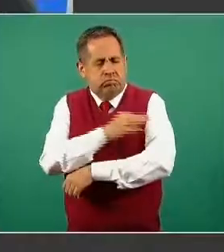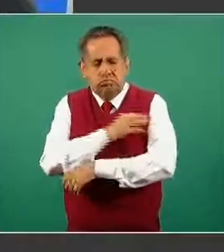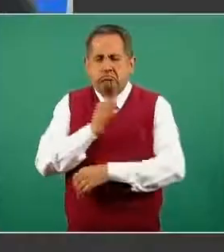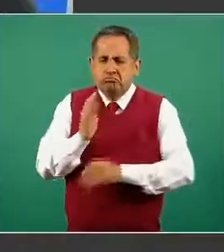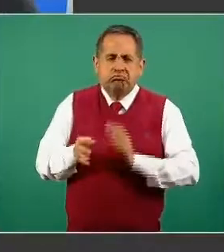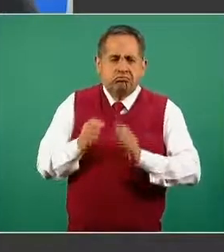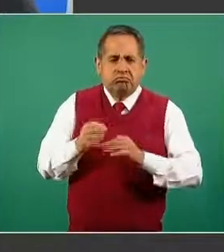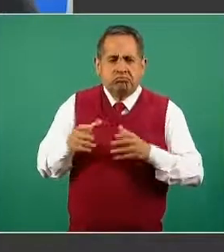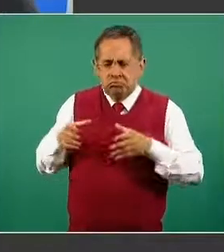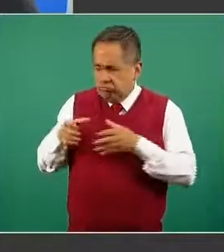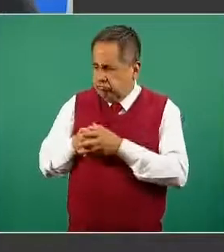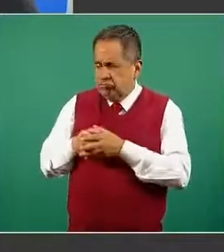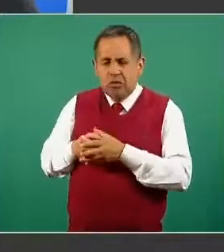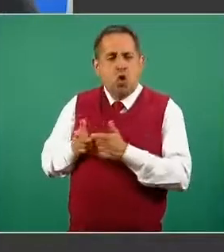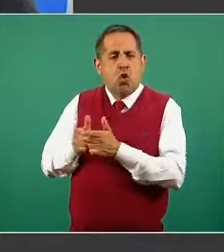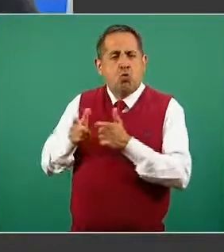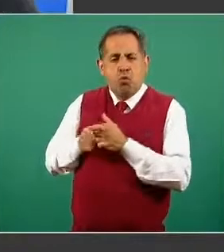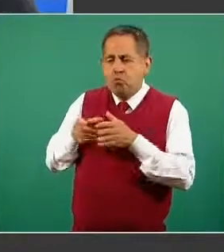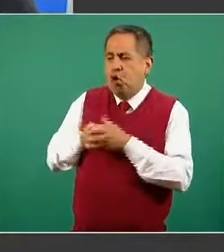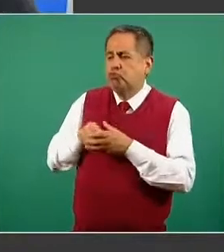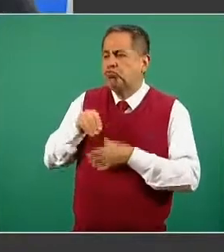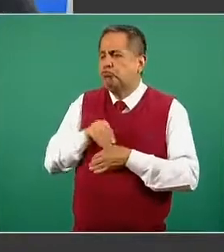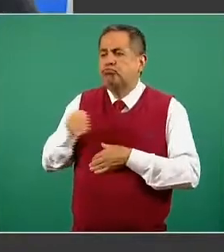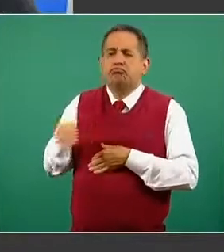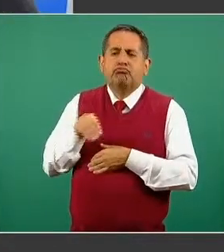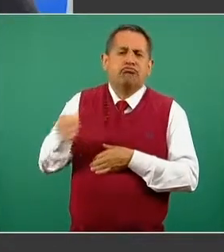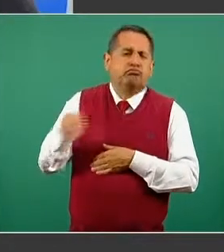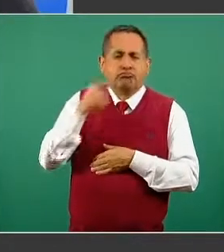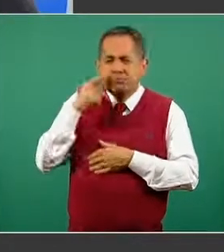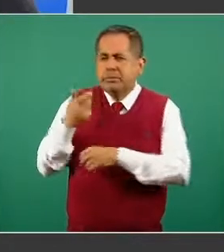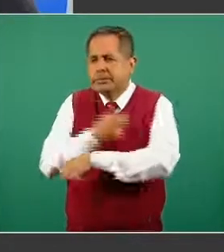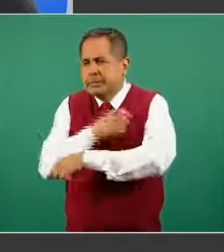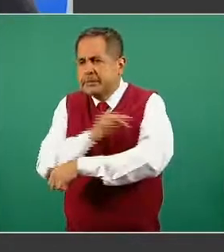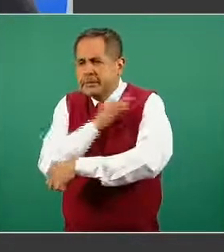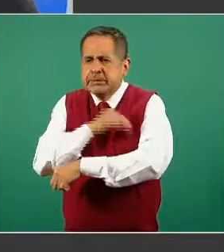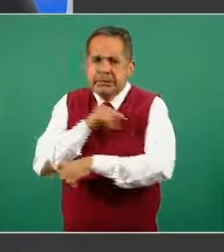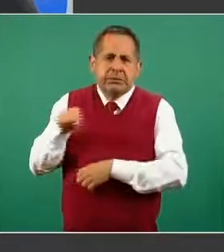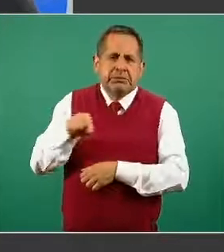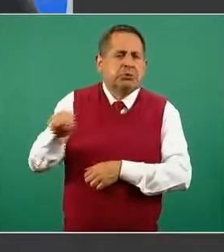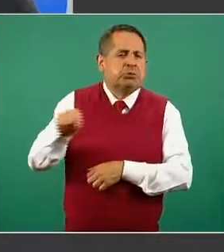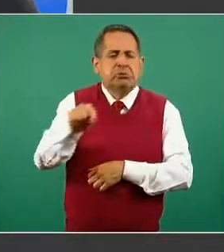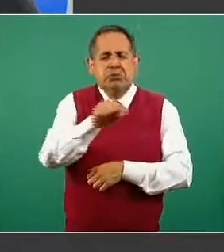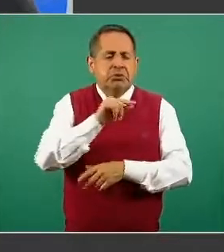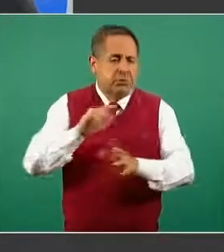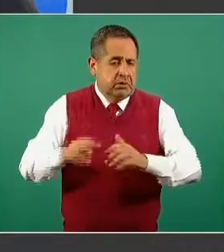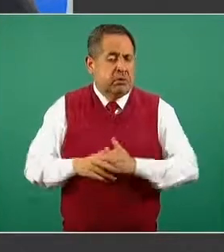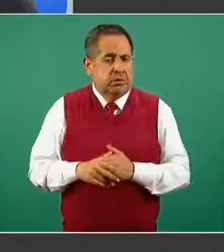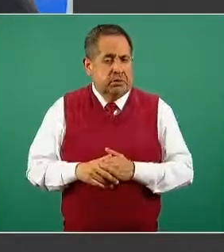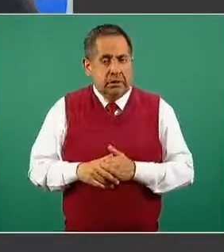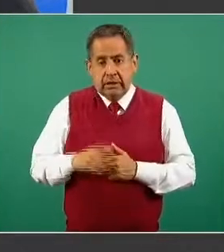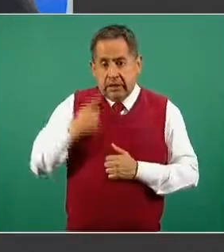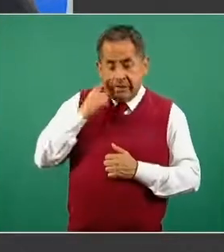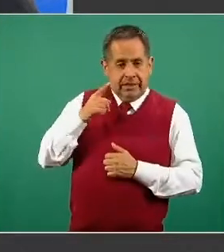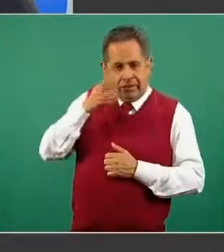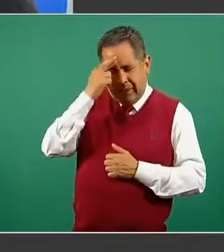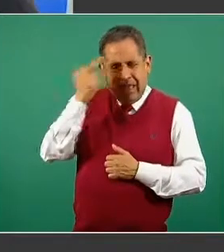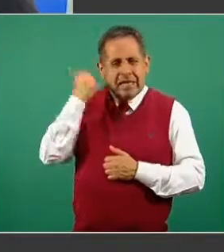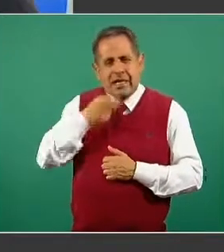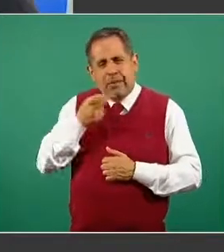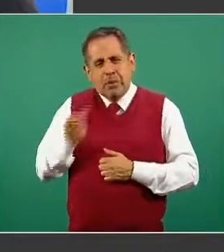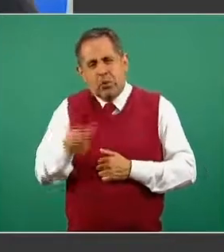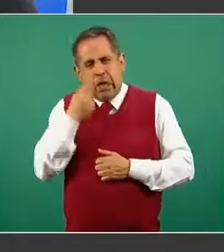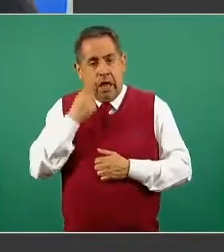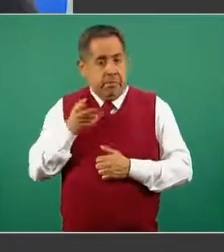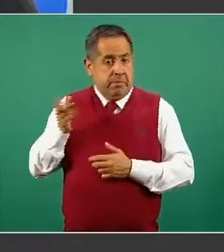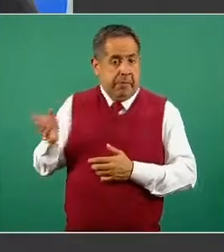que están en las brigadas Correcaminos. Se puede ver, como lo señalábamos ayer, a pregunta de alguno de los reporteros, al personal